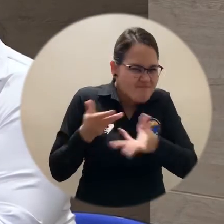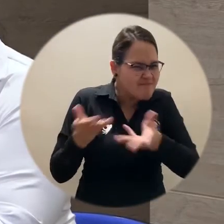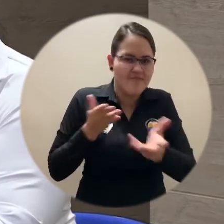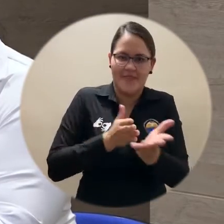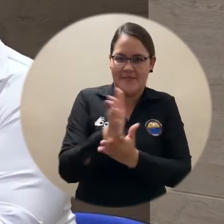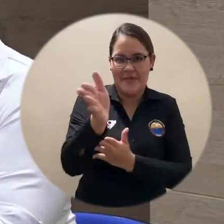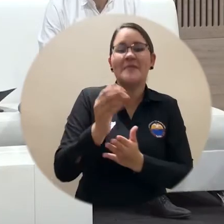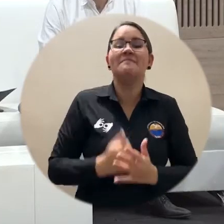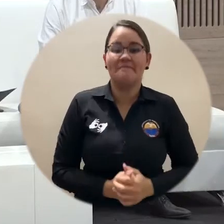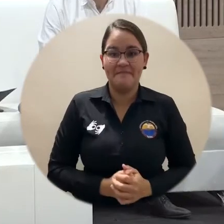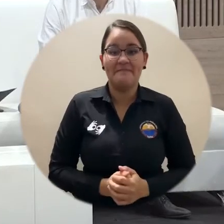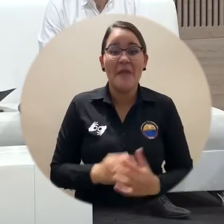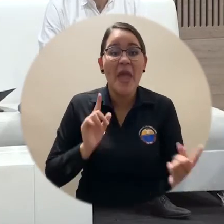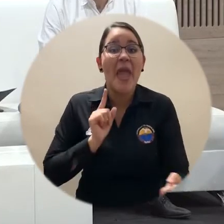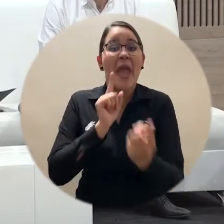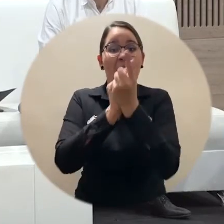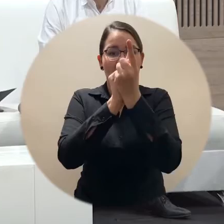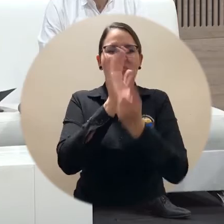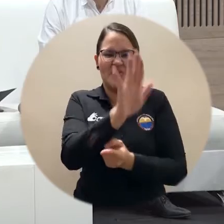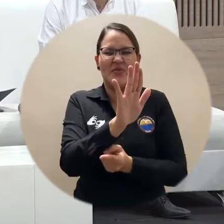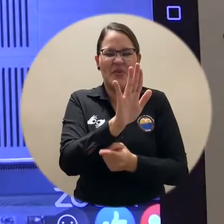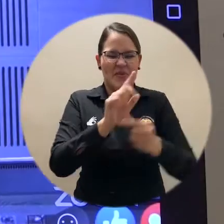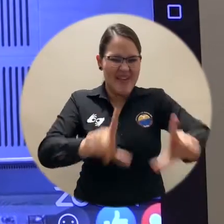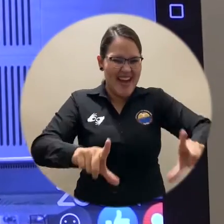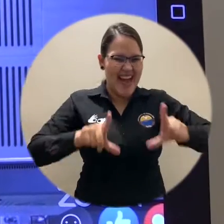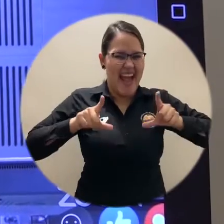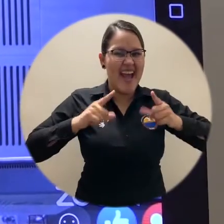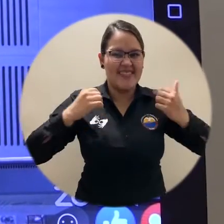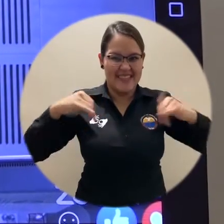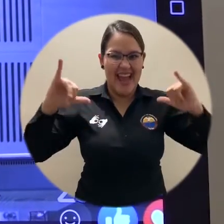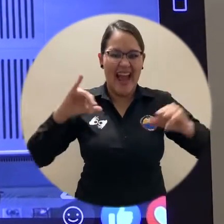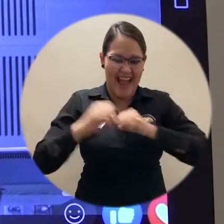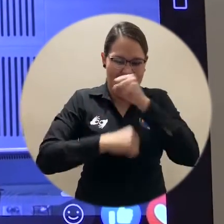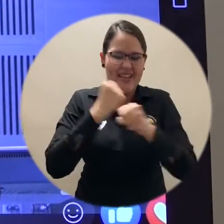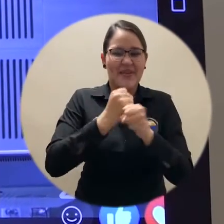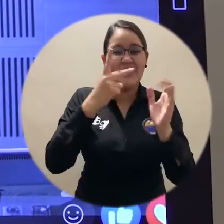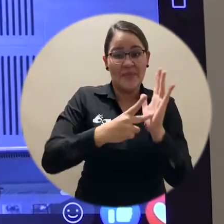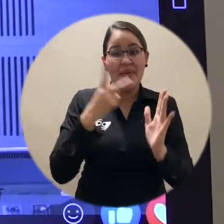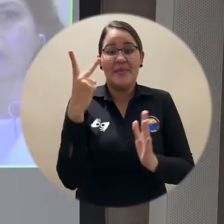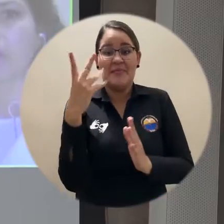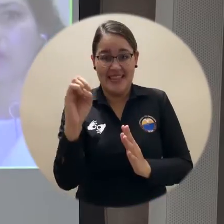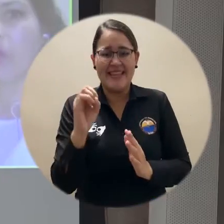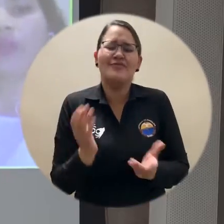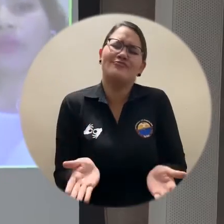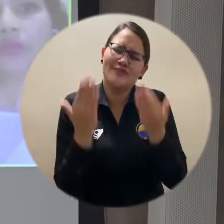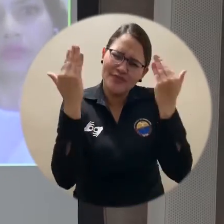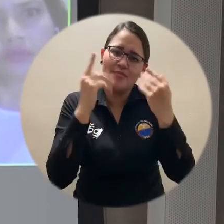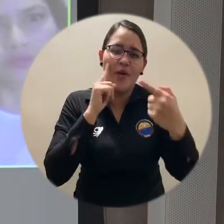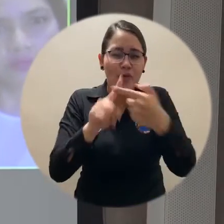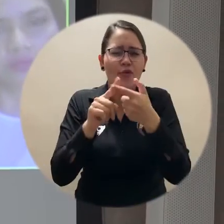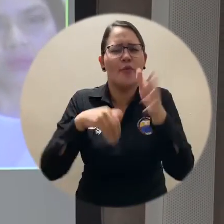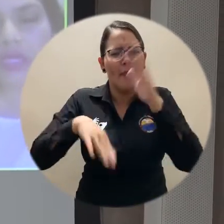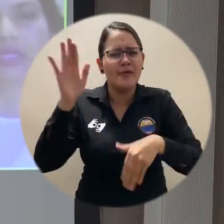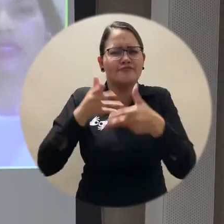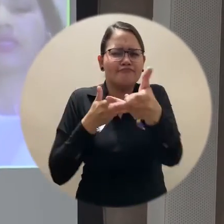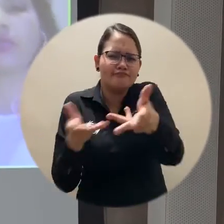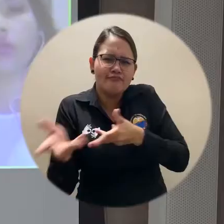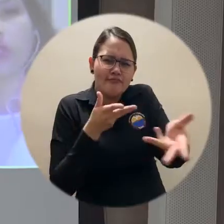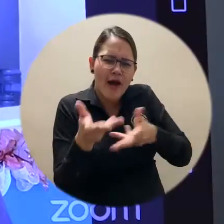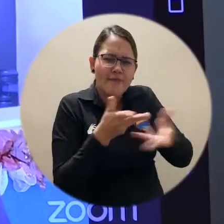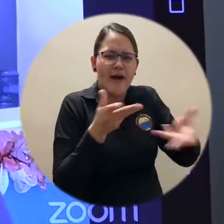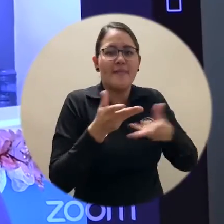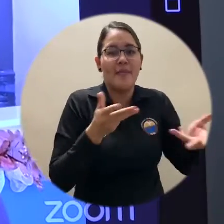encuentro de graduados 2020 se convirtió en un espacio de integración para los graduados de la institución, para seguir estrechando los lazos y